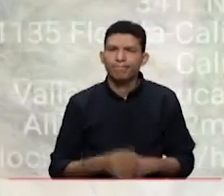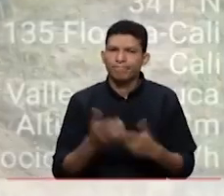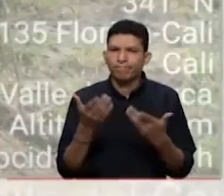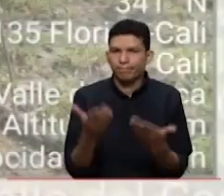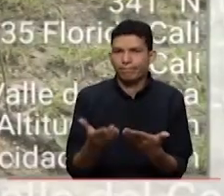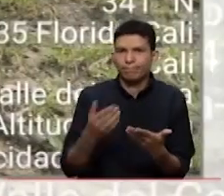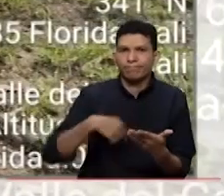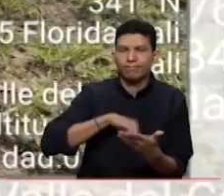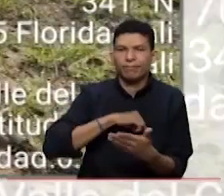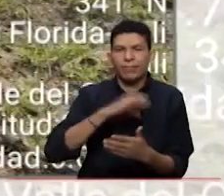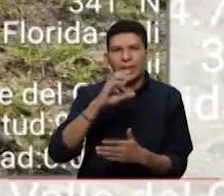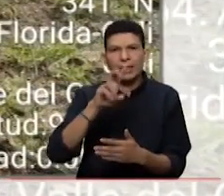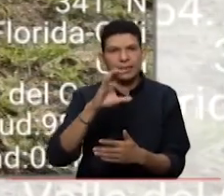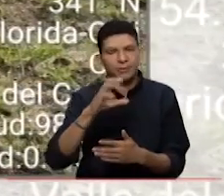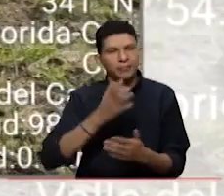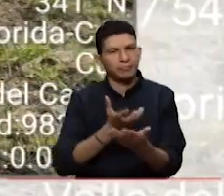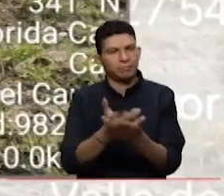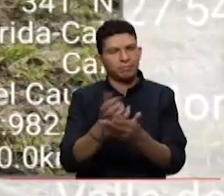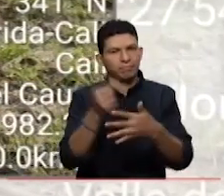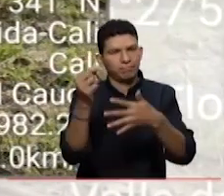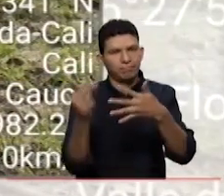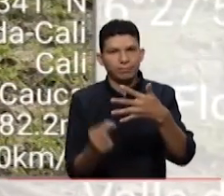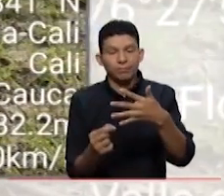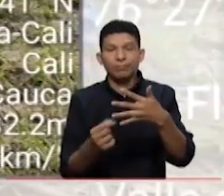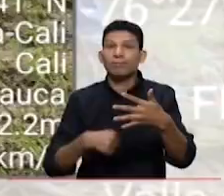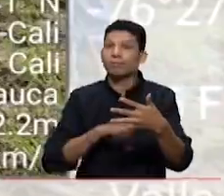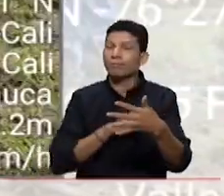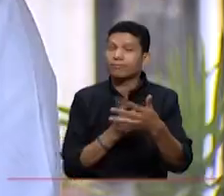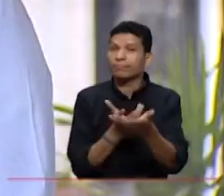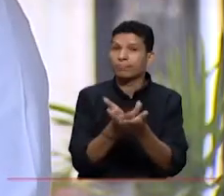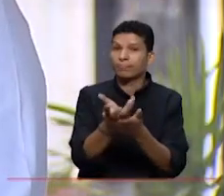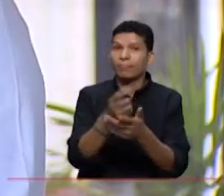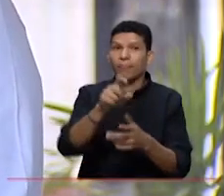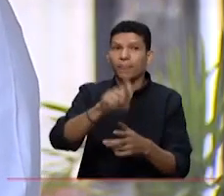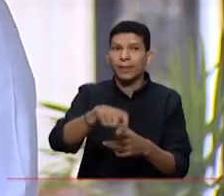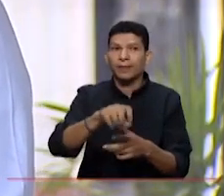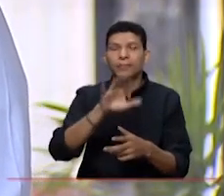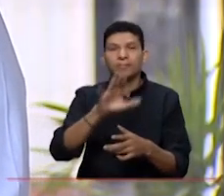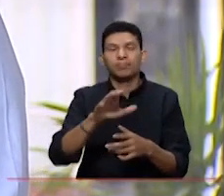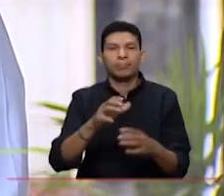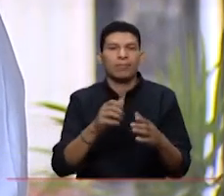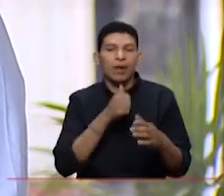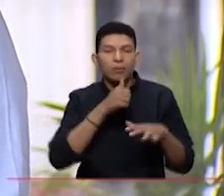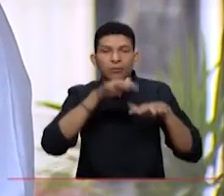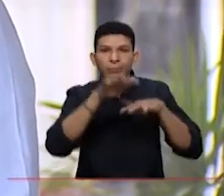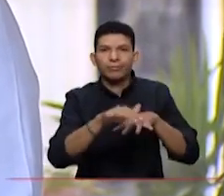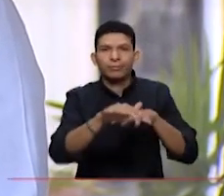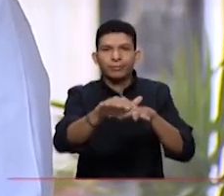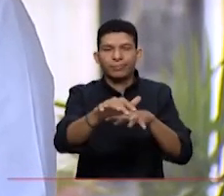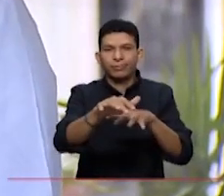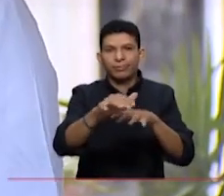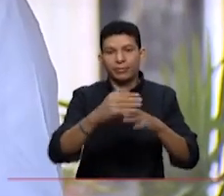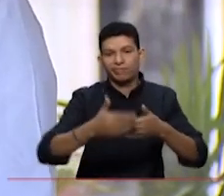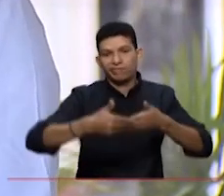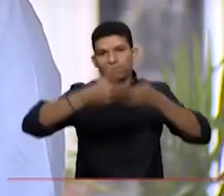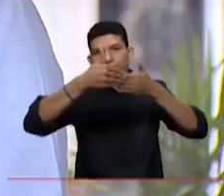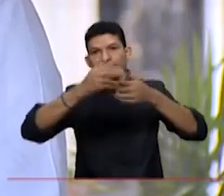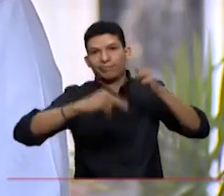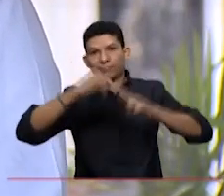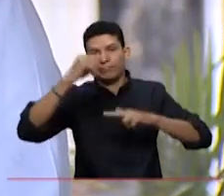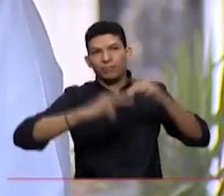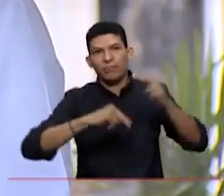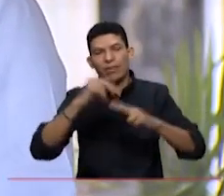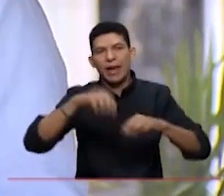corporación hizo recomendaciones. Quedan las recomendaciones necesarias que se deben hacer en el canal, en el muro y qué